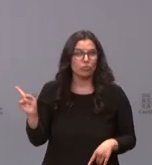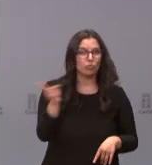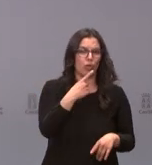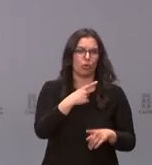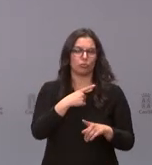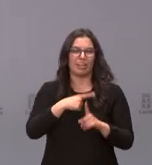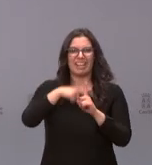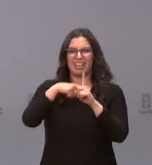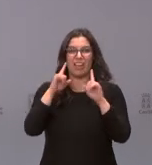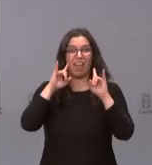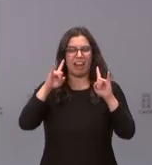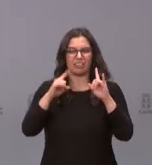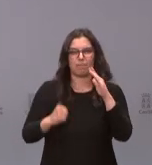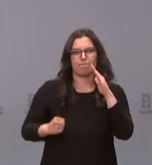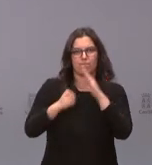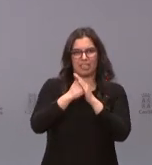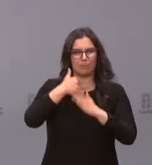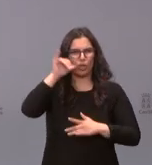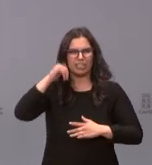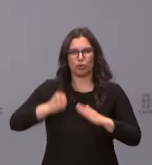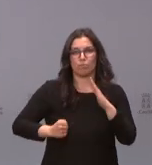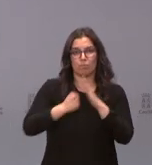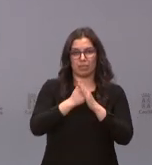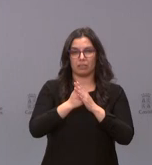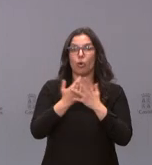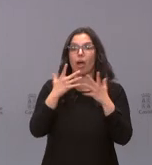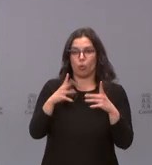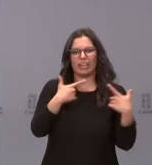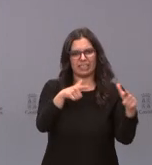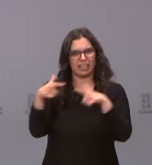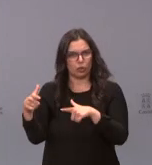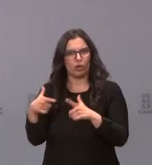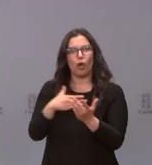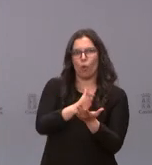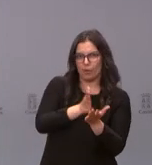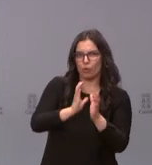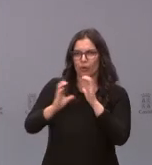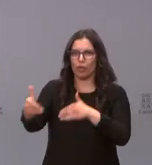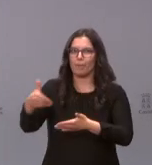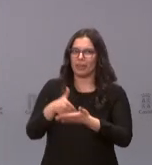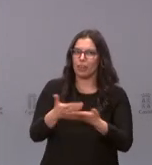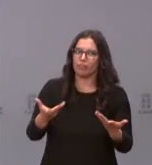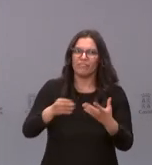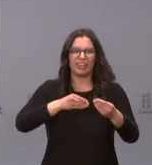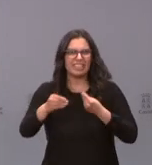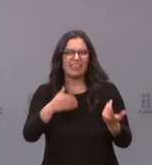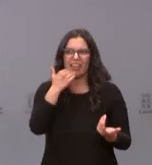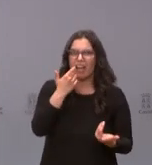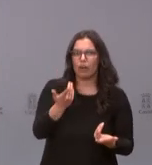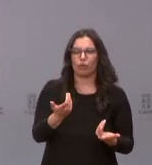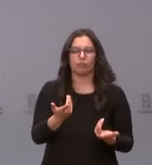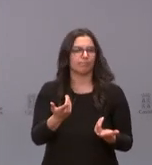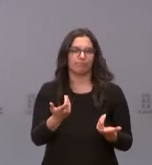Incluso, a pesar de que ha habido muchas peticiones por parte de sectores y de medios de comunicación diciéndonos que relajásemos las medidas